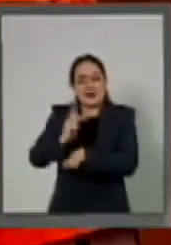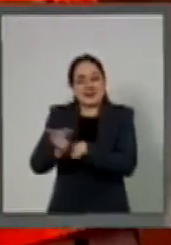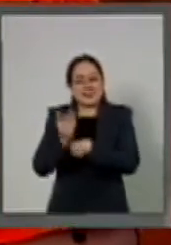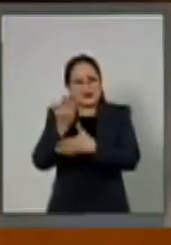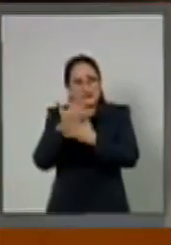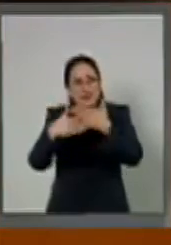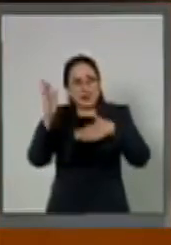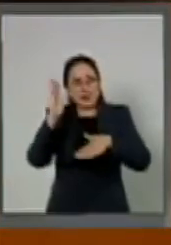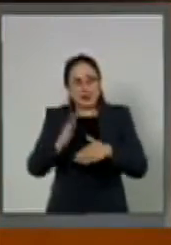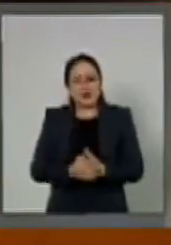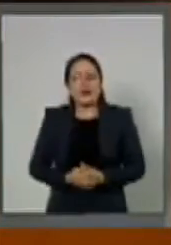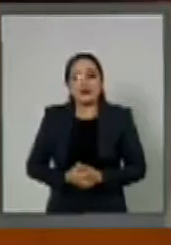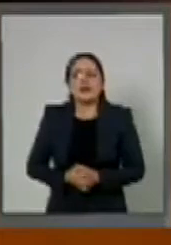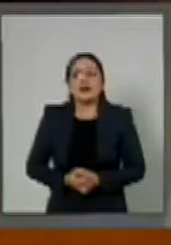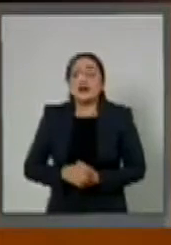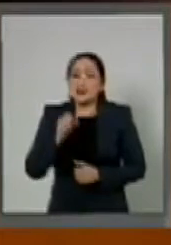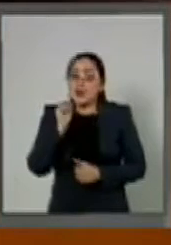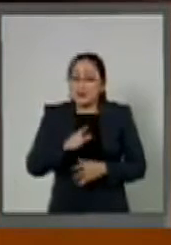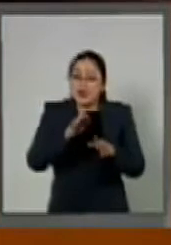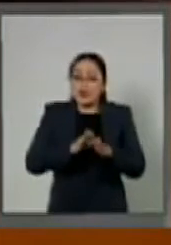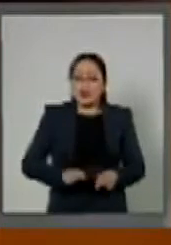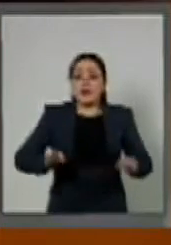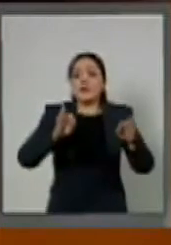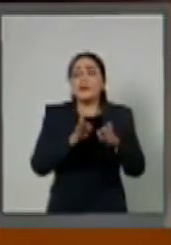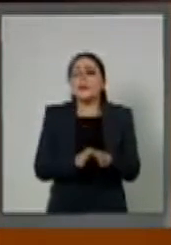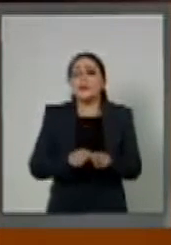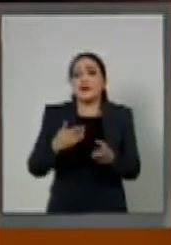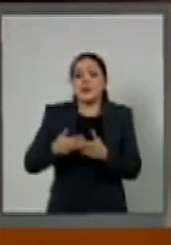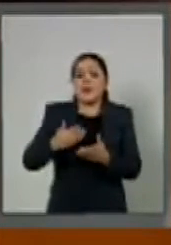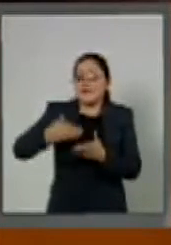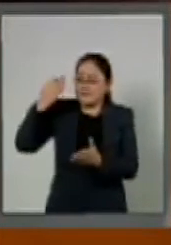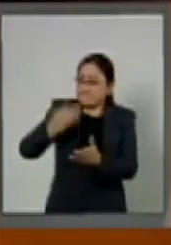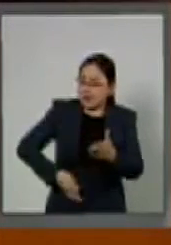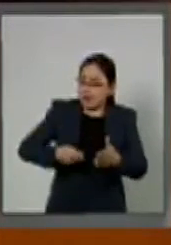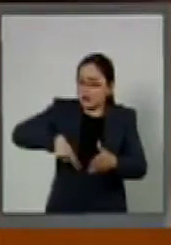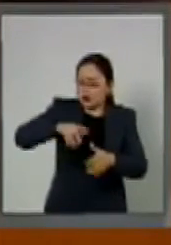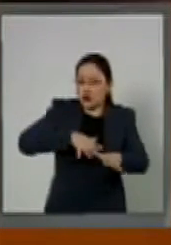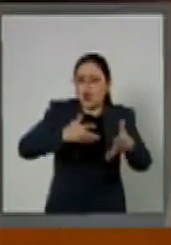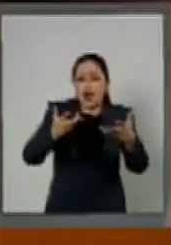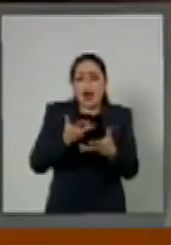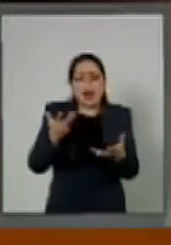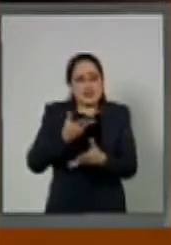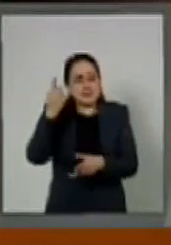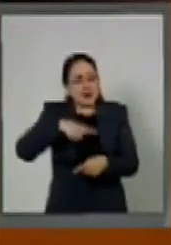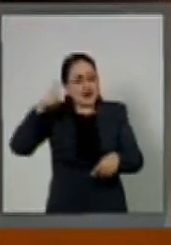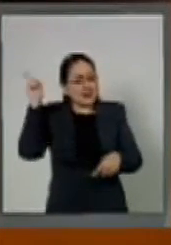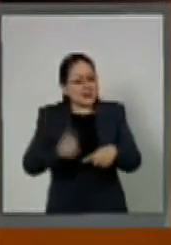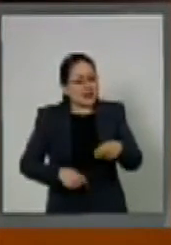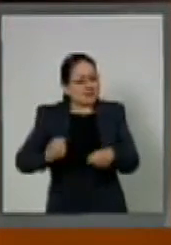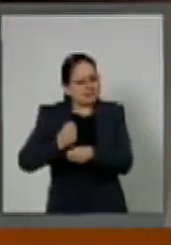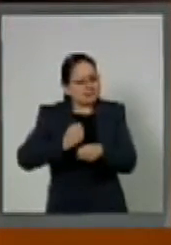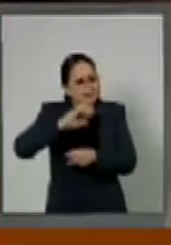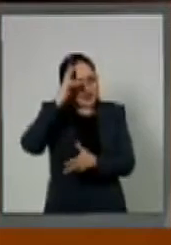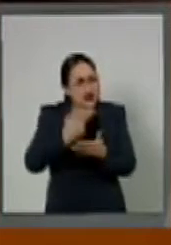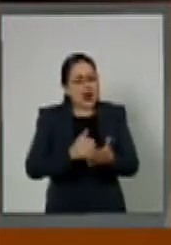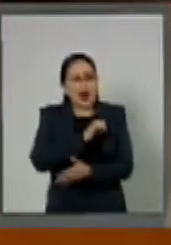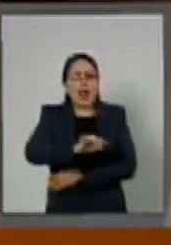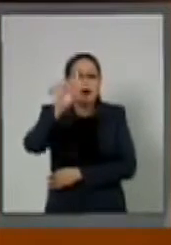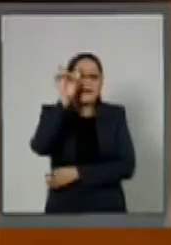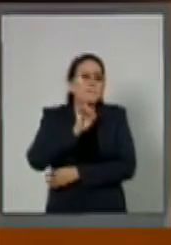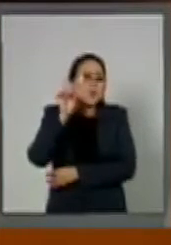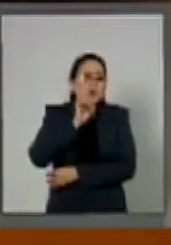país. Pero también que hay un trabajo por realizar para eliminar la violencia hacia las mujeres,